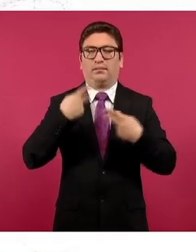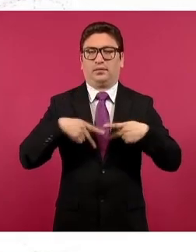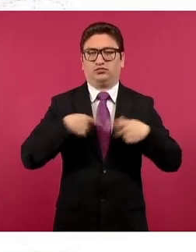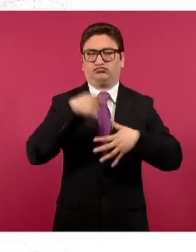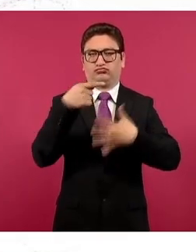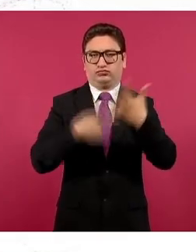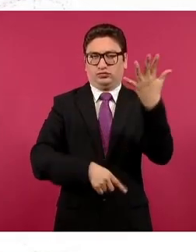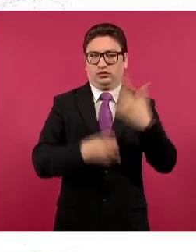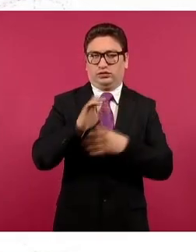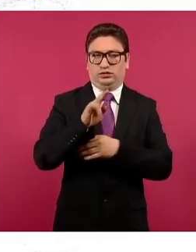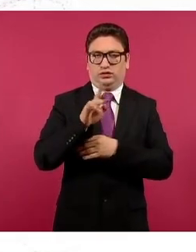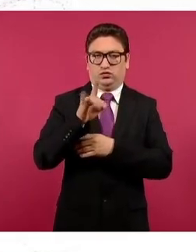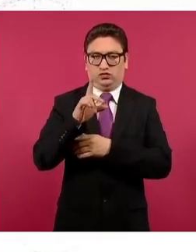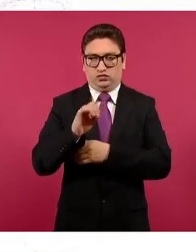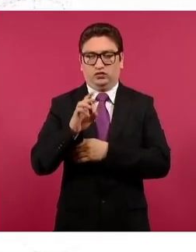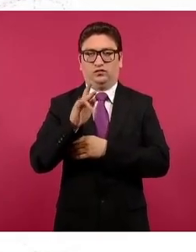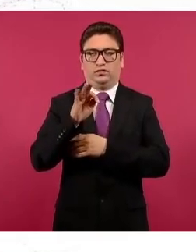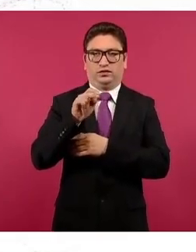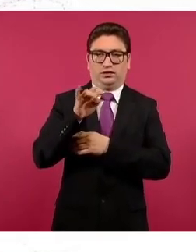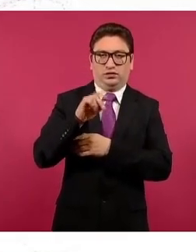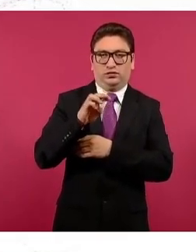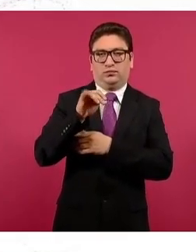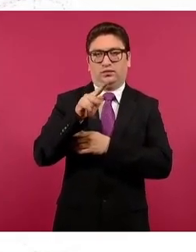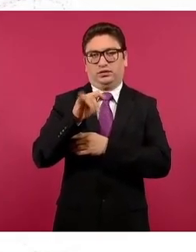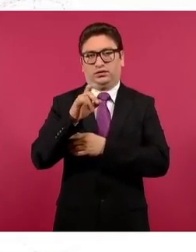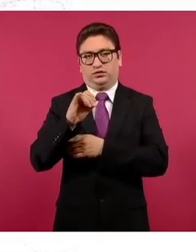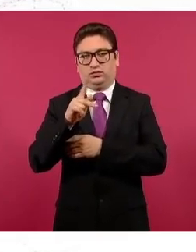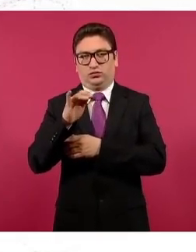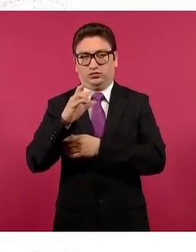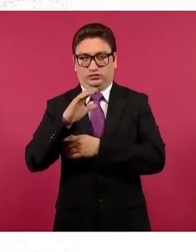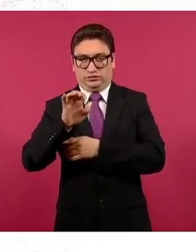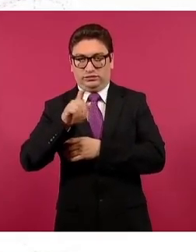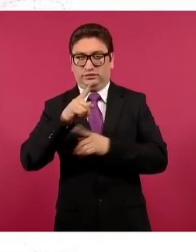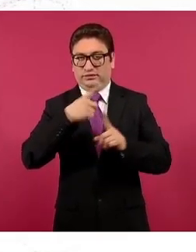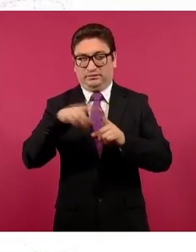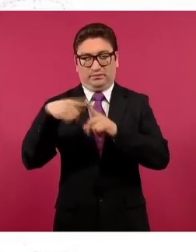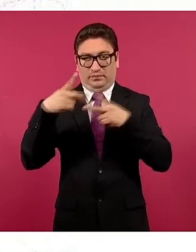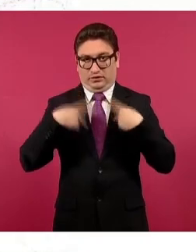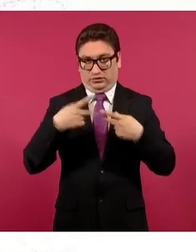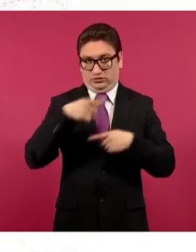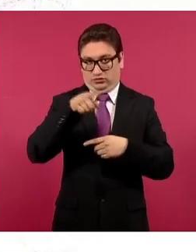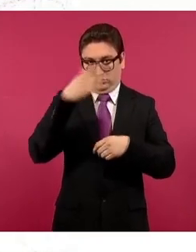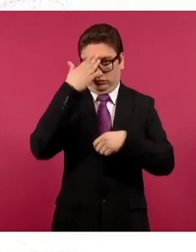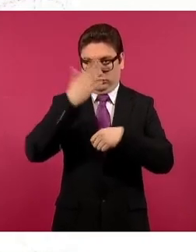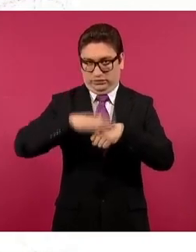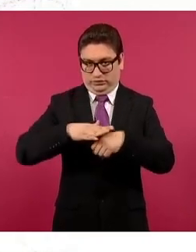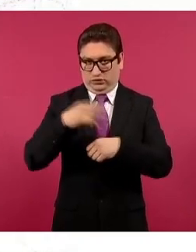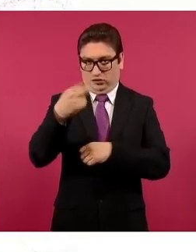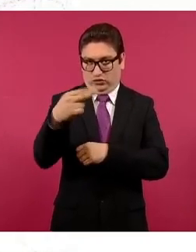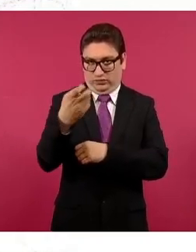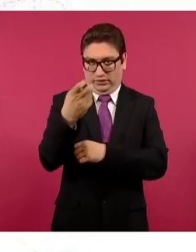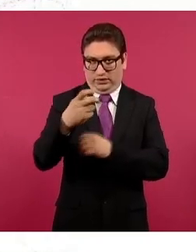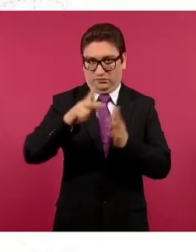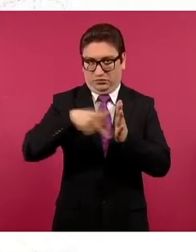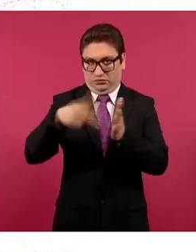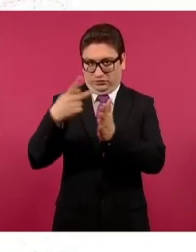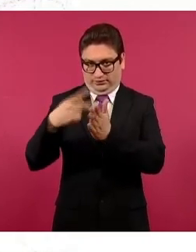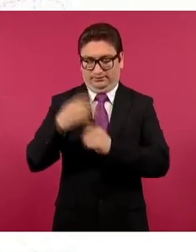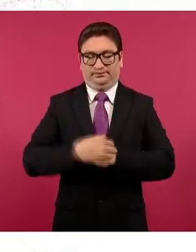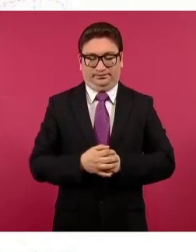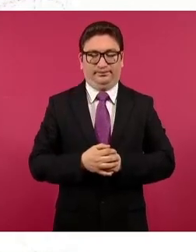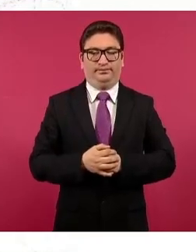Belauzarán y Marieto Ponce. Pero guarden ese nombre porque aparece también.